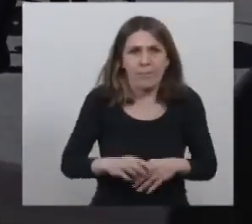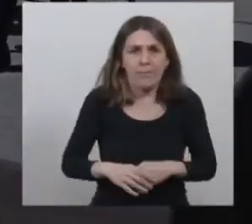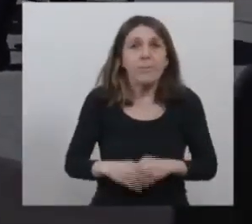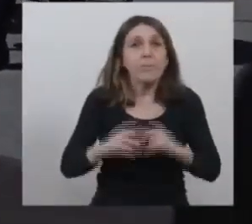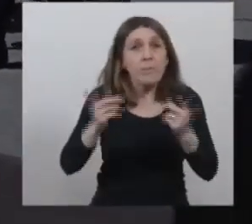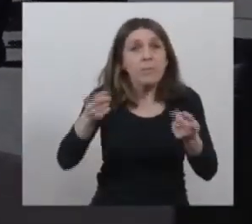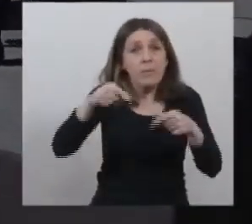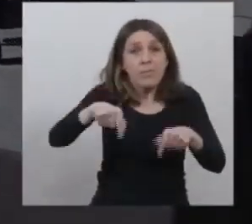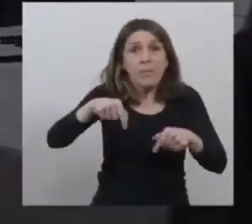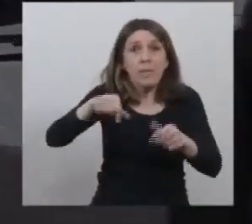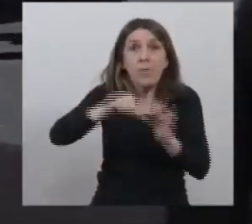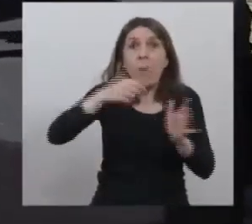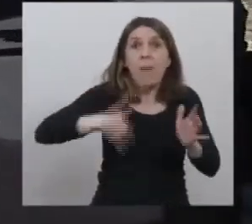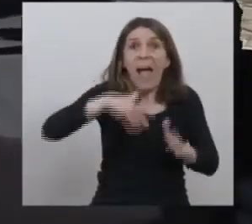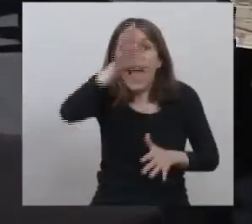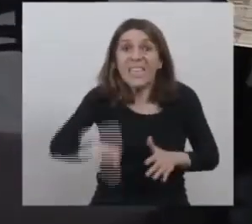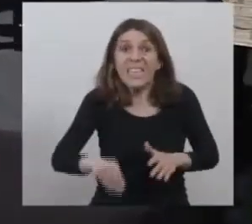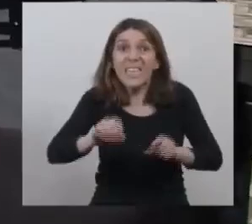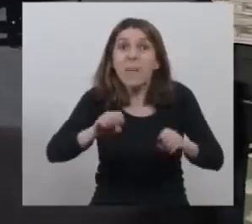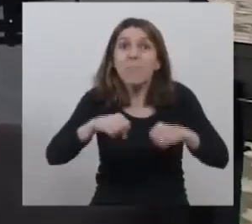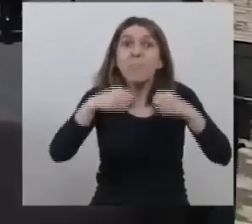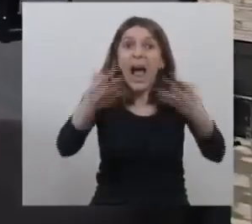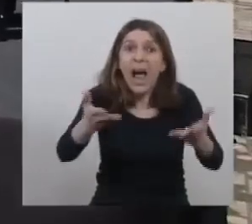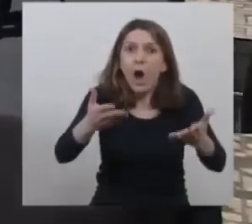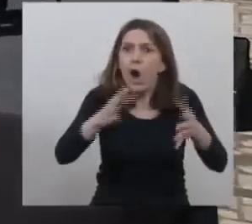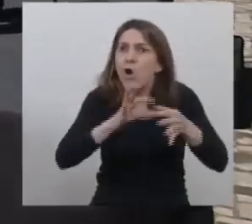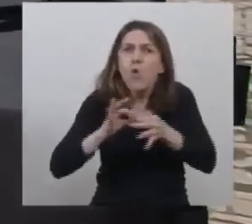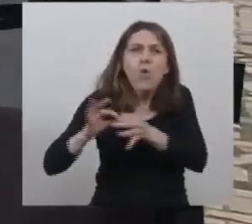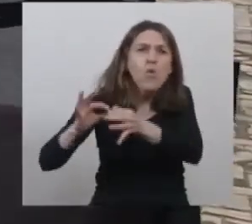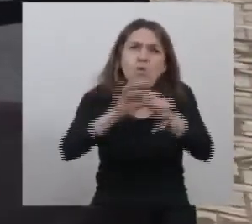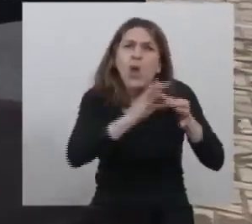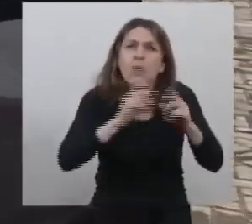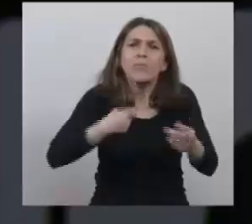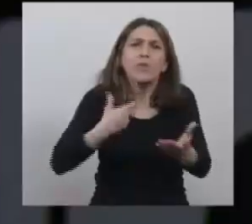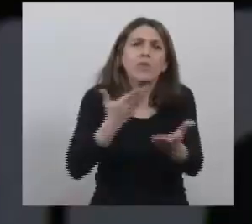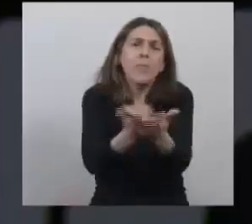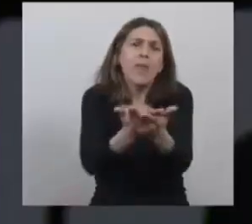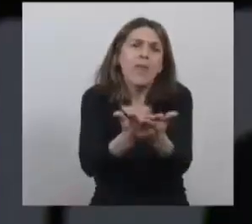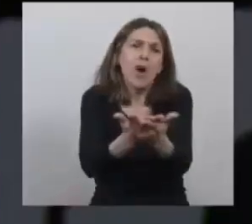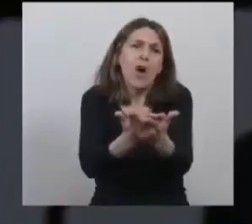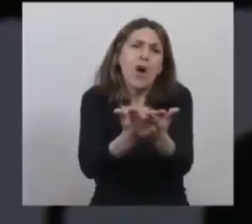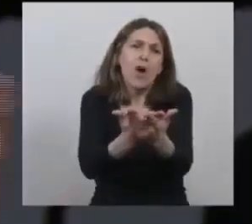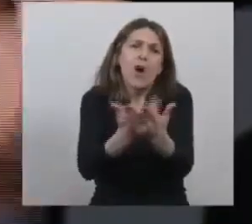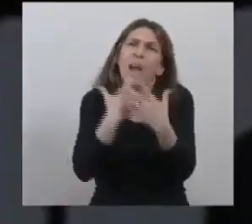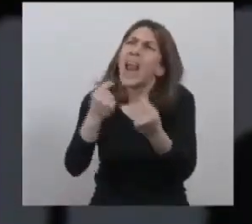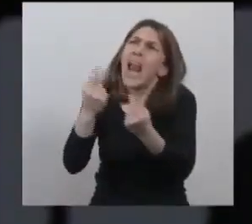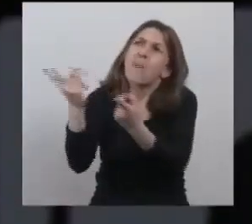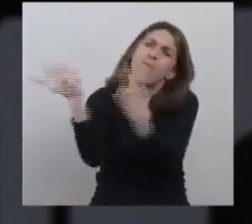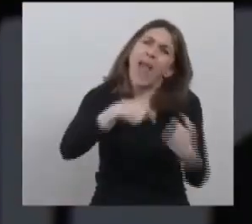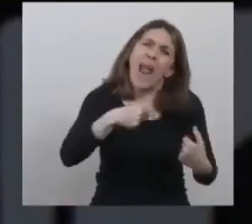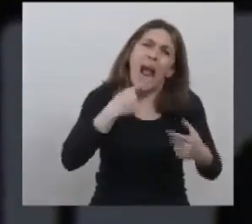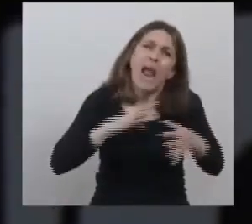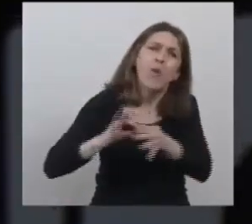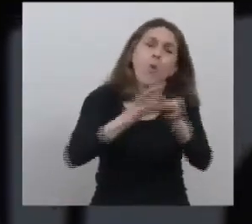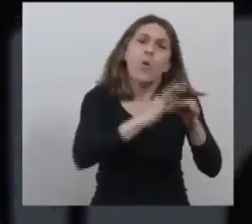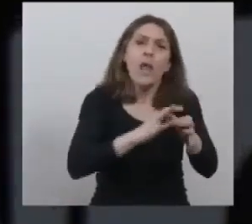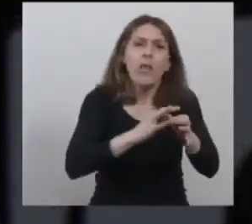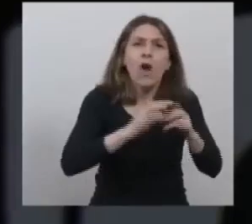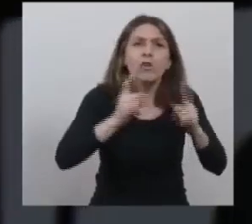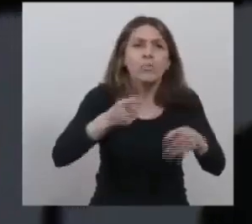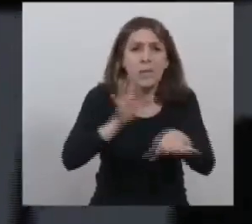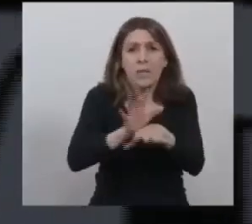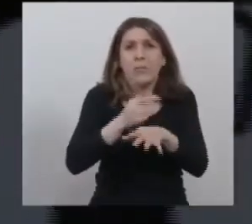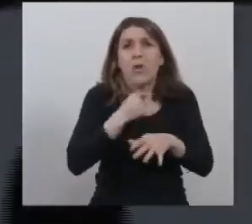y ese país mejor y esa unidad que reclamo y esa mancomunión que pido que el pueblo